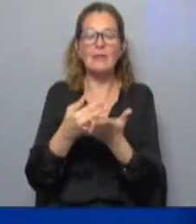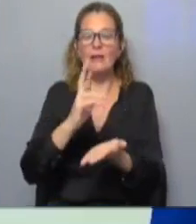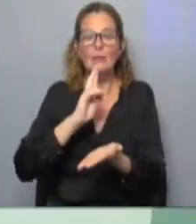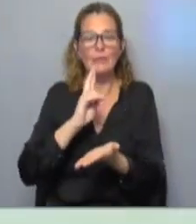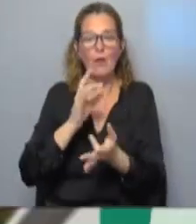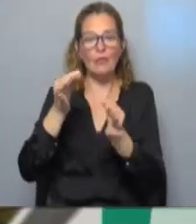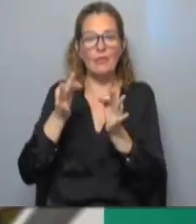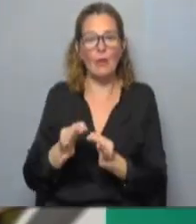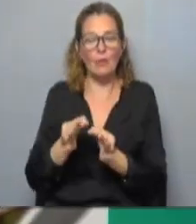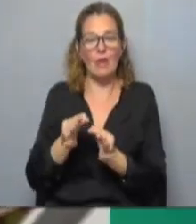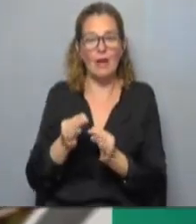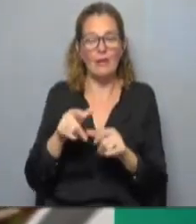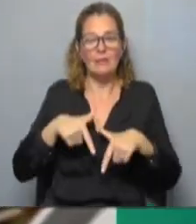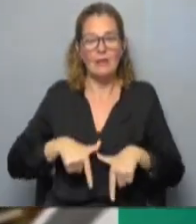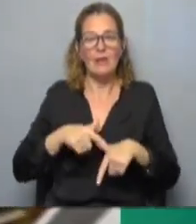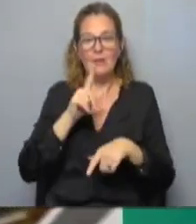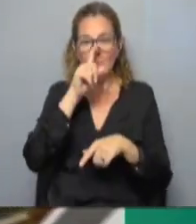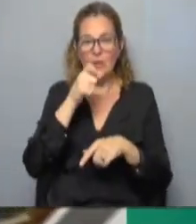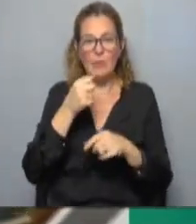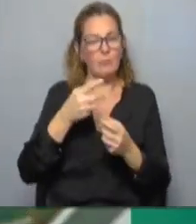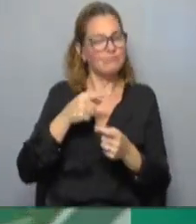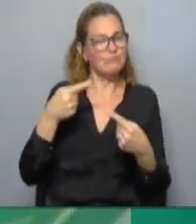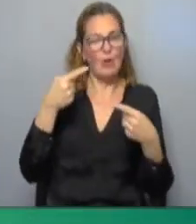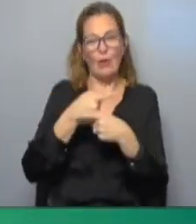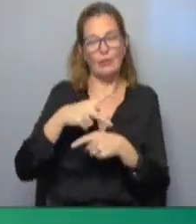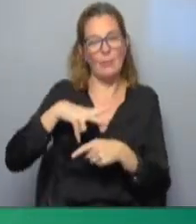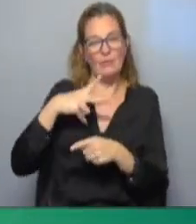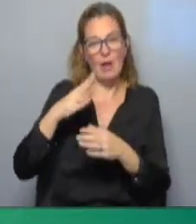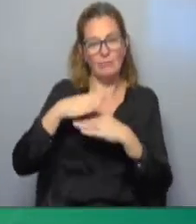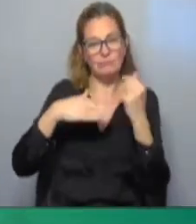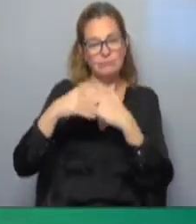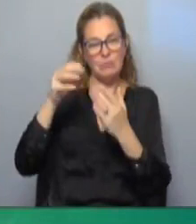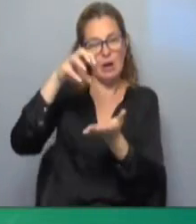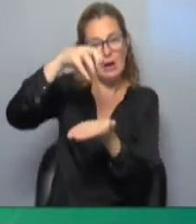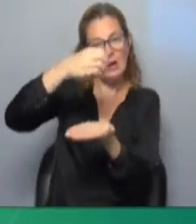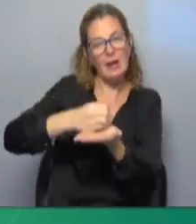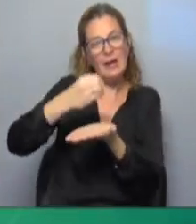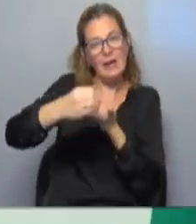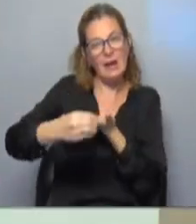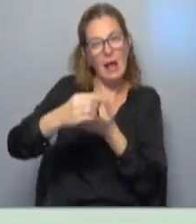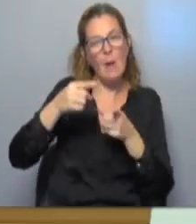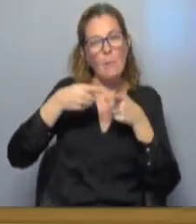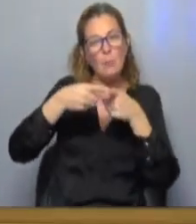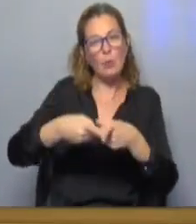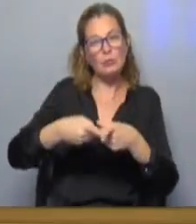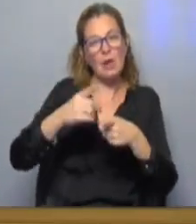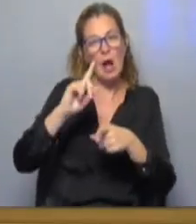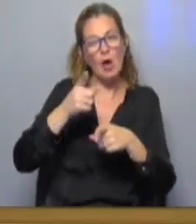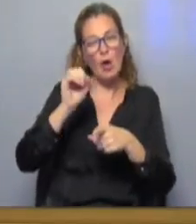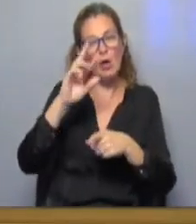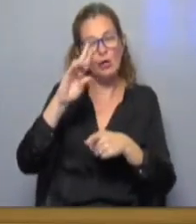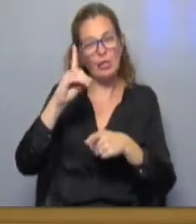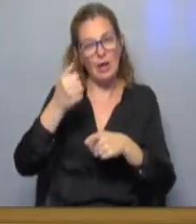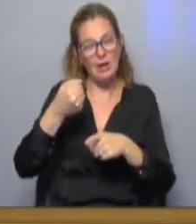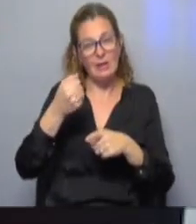pública. La Intendencia de Montevideo rechazó una iniciativa privada para la construcción de una isla artificial en Punta Gorda. El presidente Luis Lacalle Pou